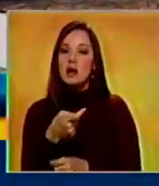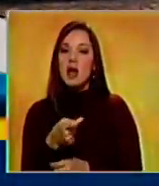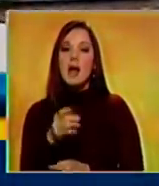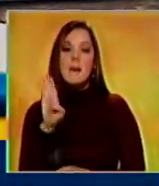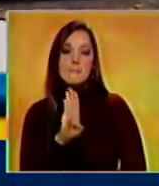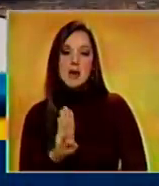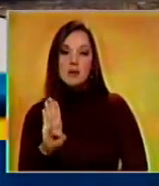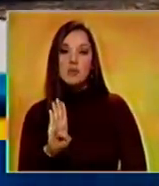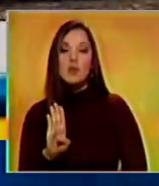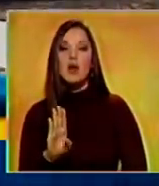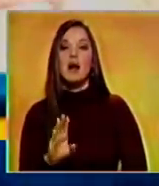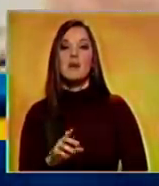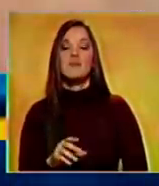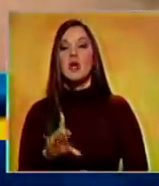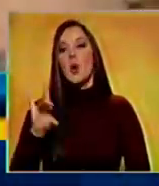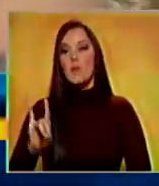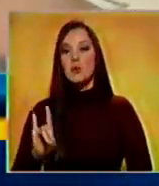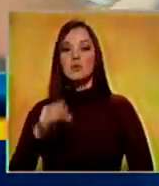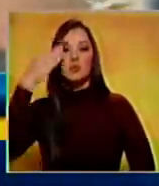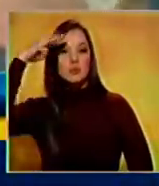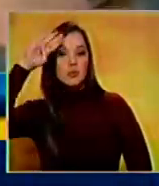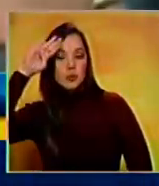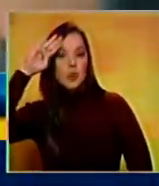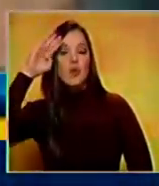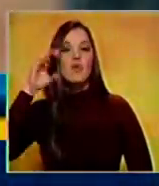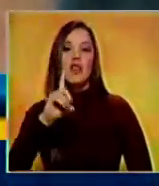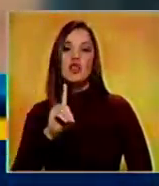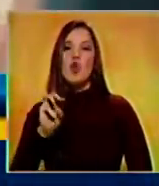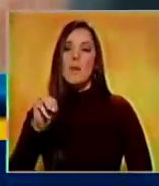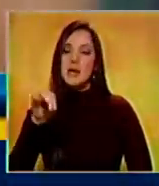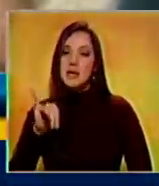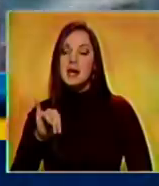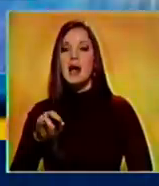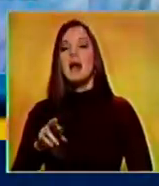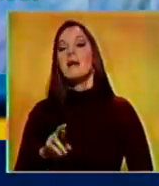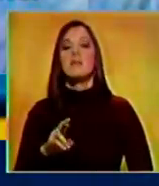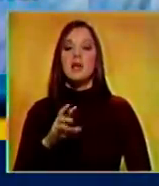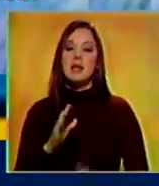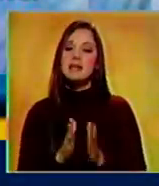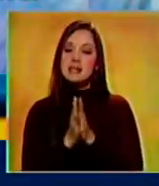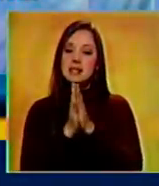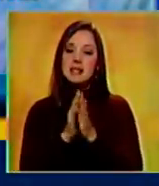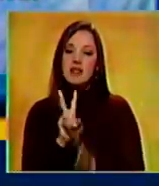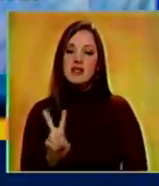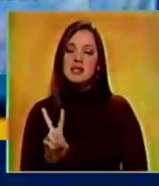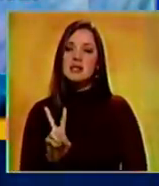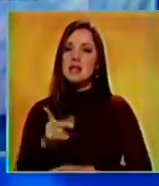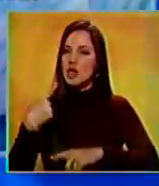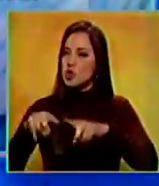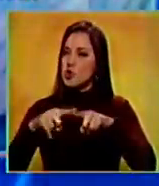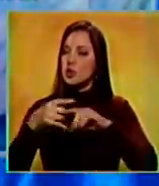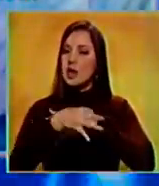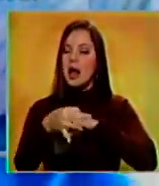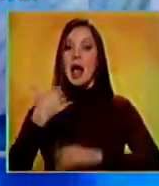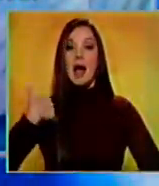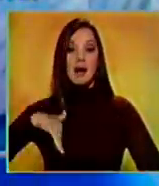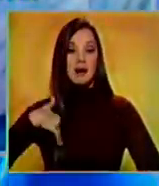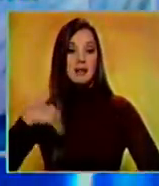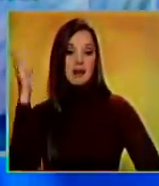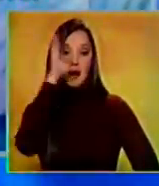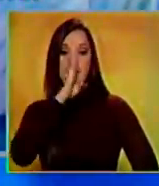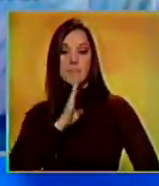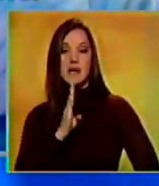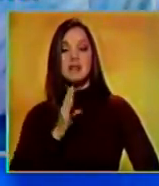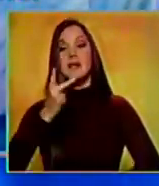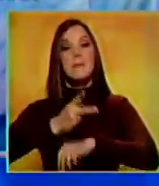Barbuda, Bolivia, Cuba, Dominica, Ecuador, Nicaragua, San Vicente y las Granadinas, Argentina, Brasil,